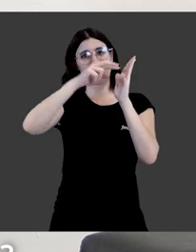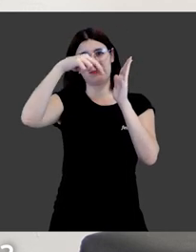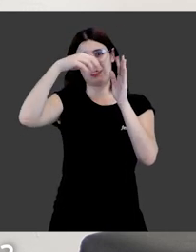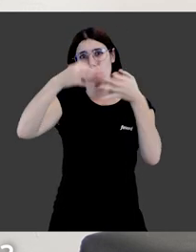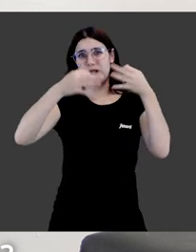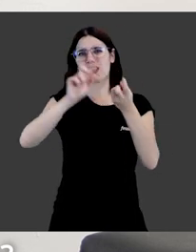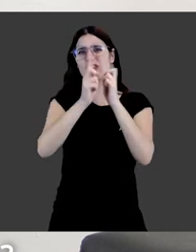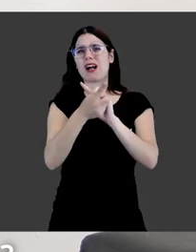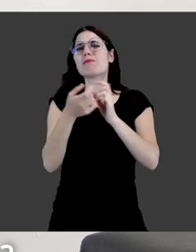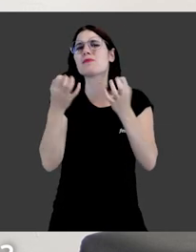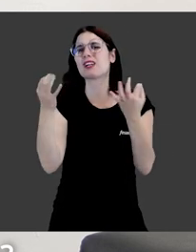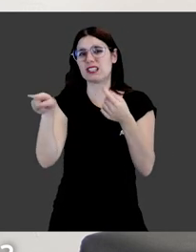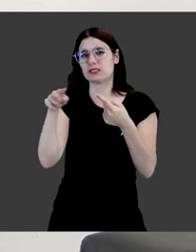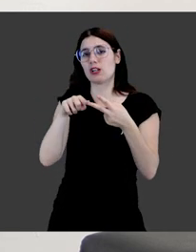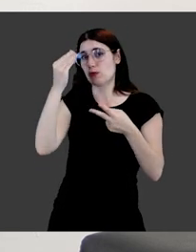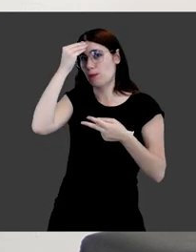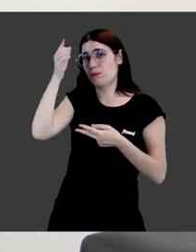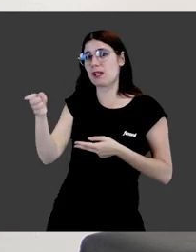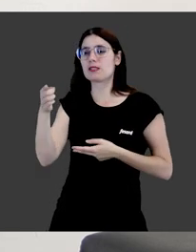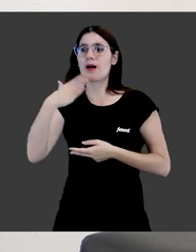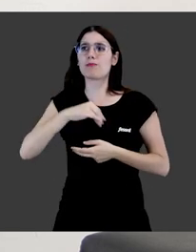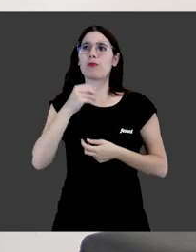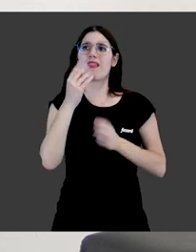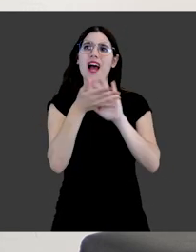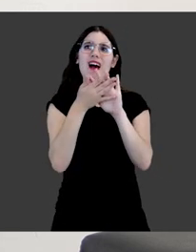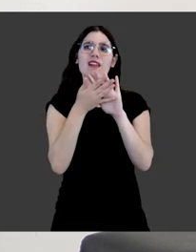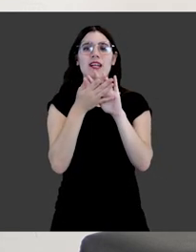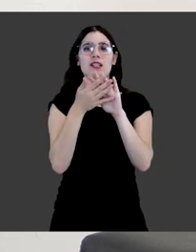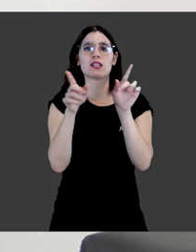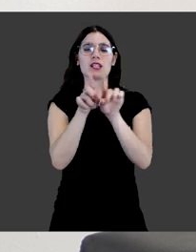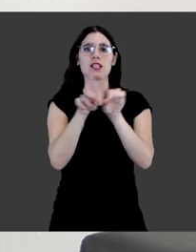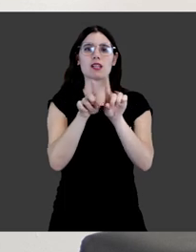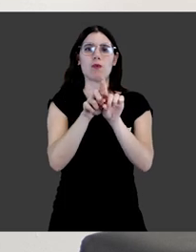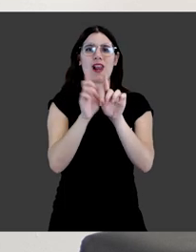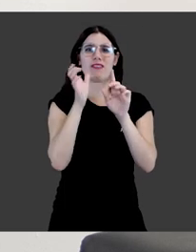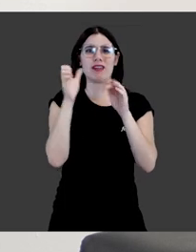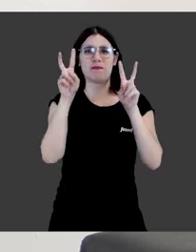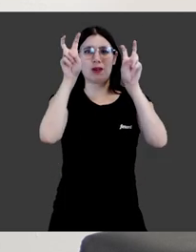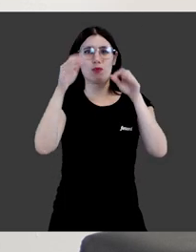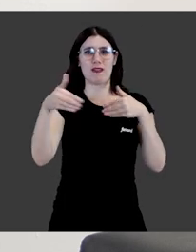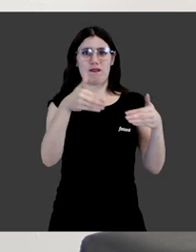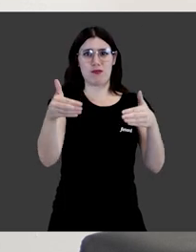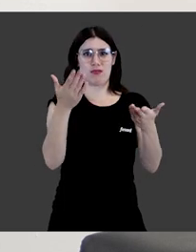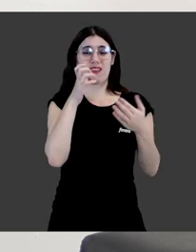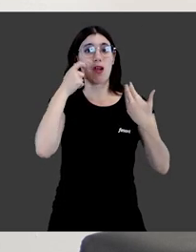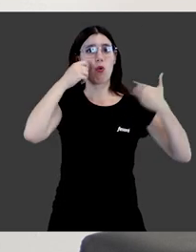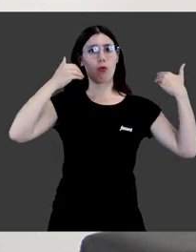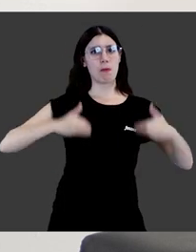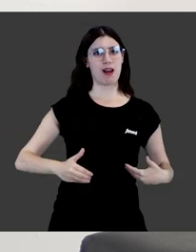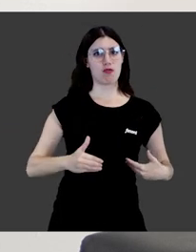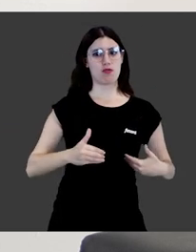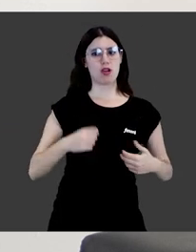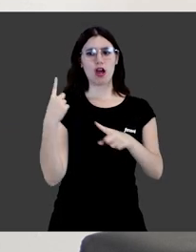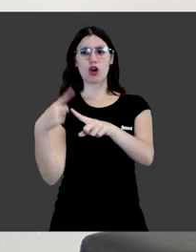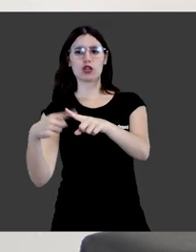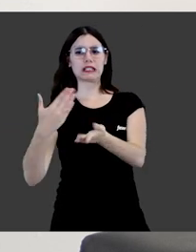configuración jurídica? ¿Crees que podemos hablar de una especie de tercium genus entre lo que es el ser